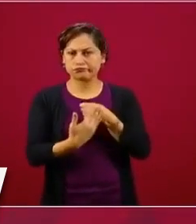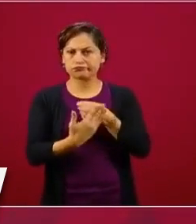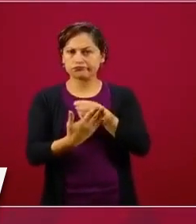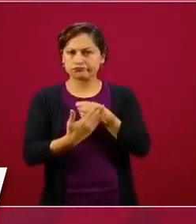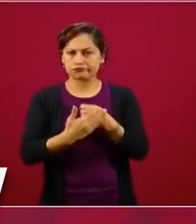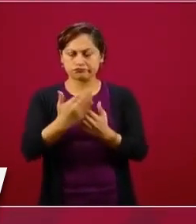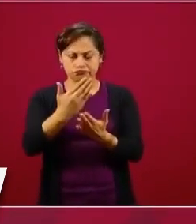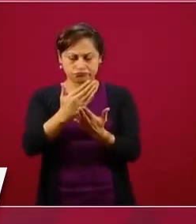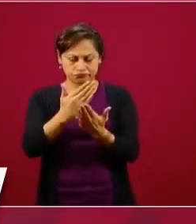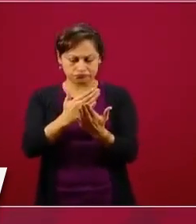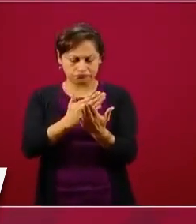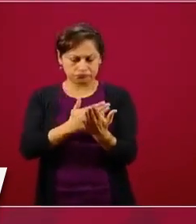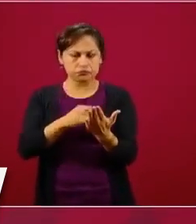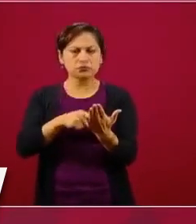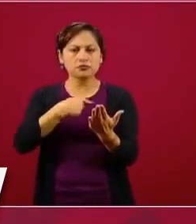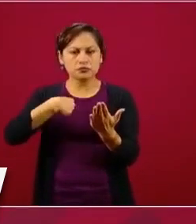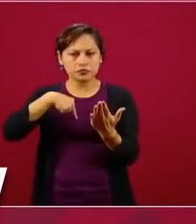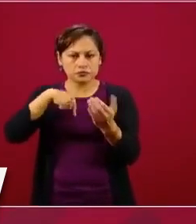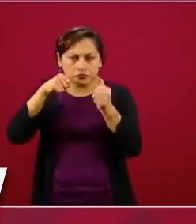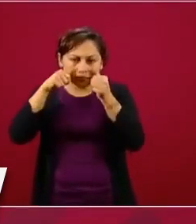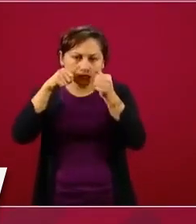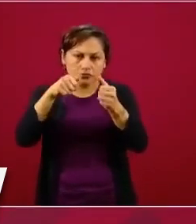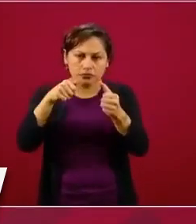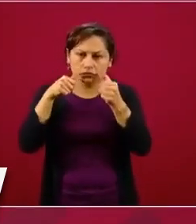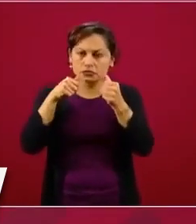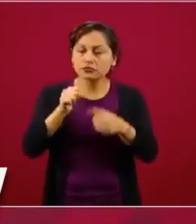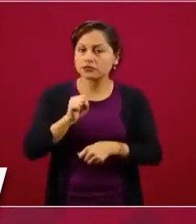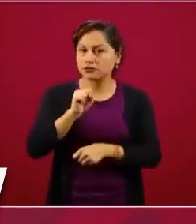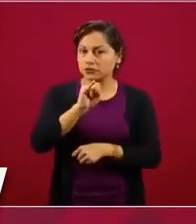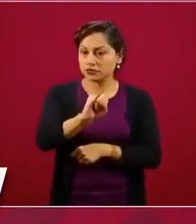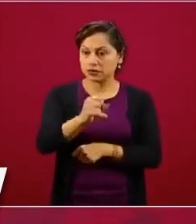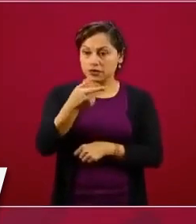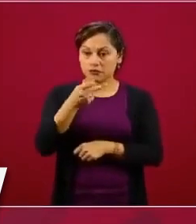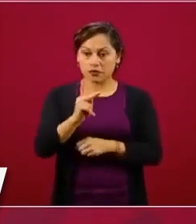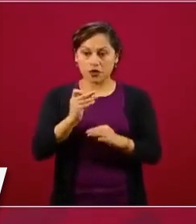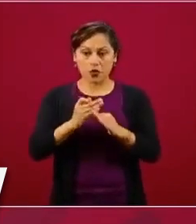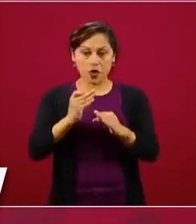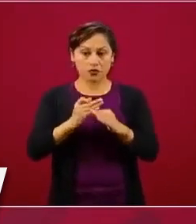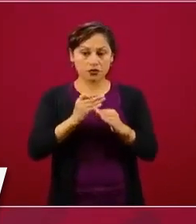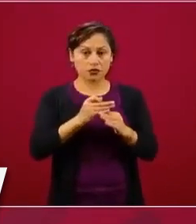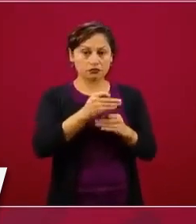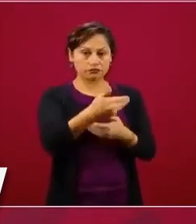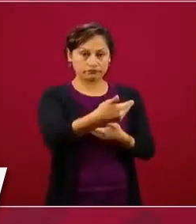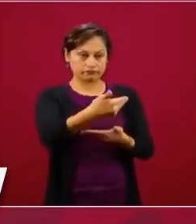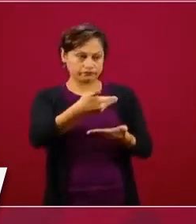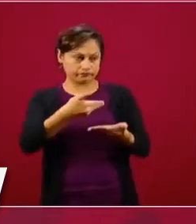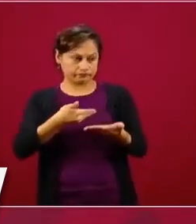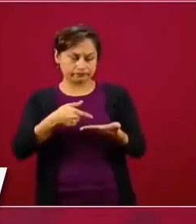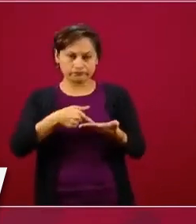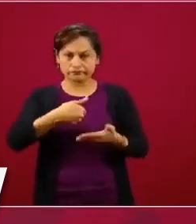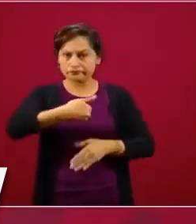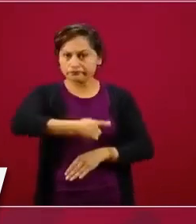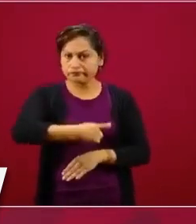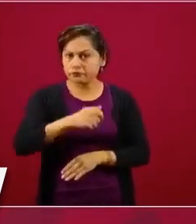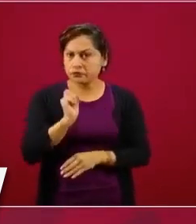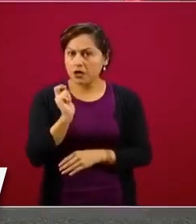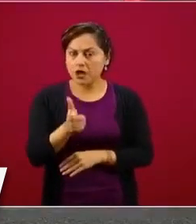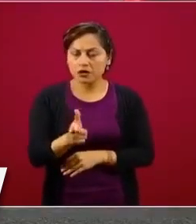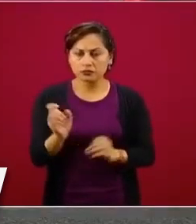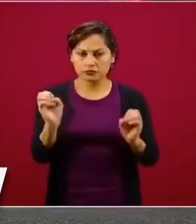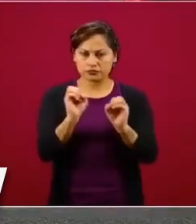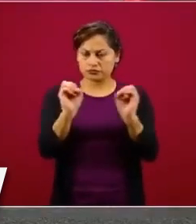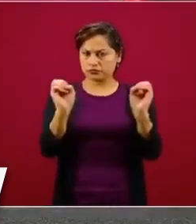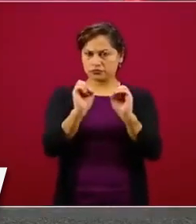pero ahora no hemos tenido o no hemos